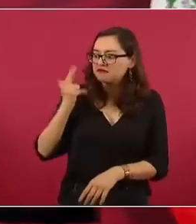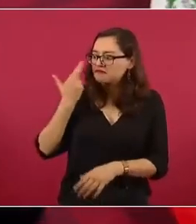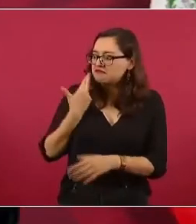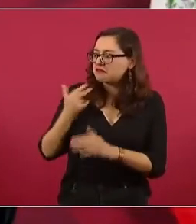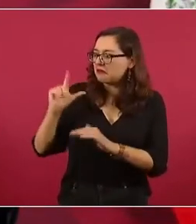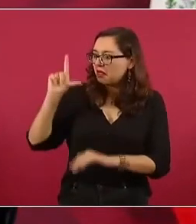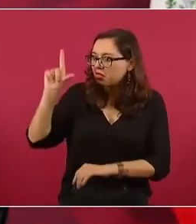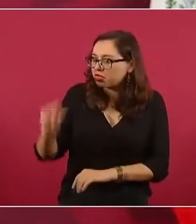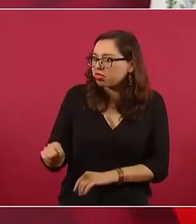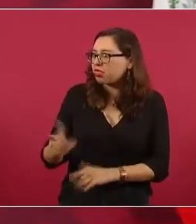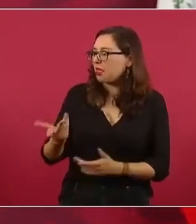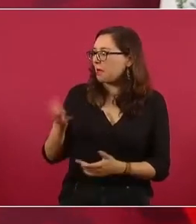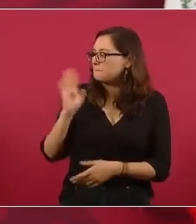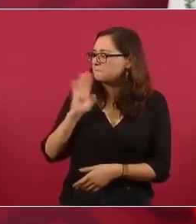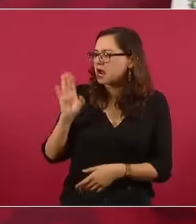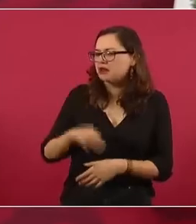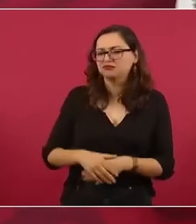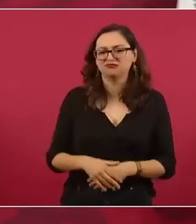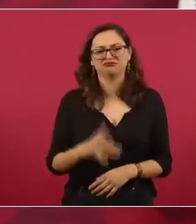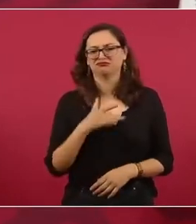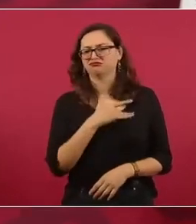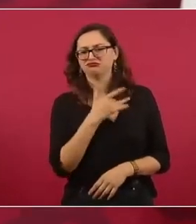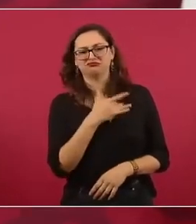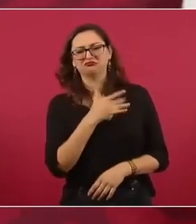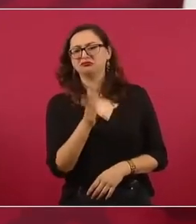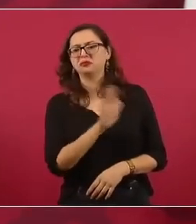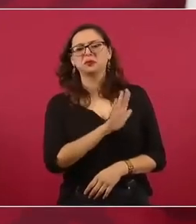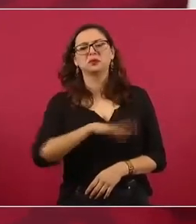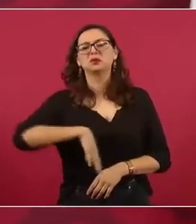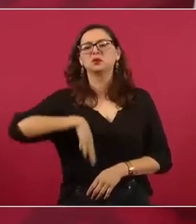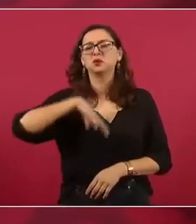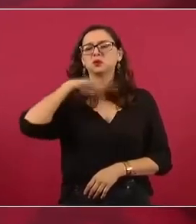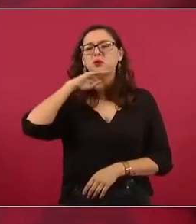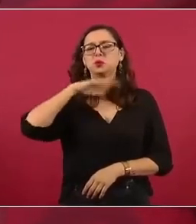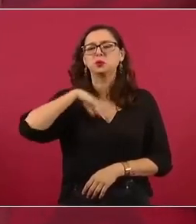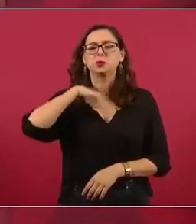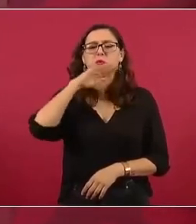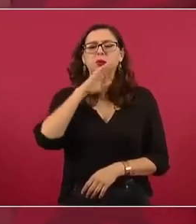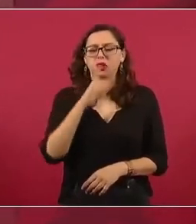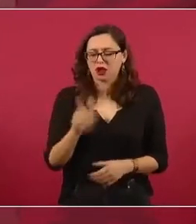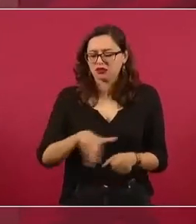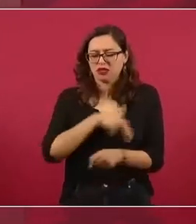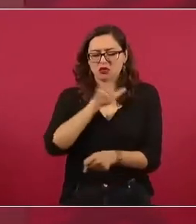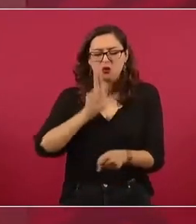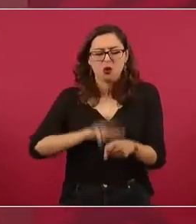No, a eso me refiero cuando